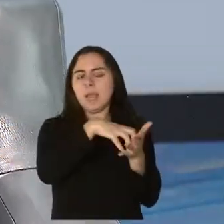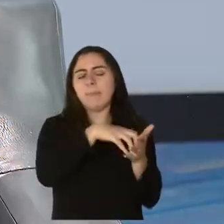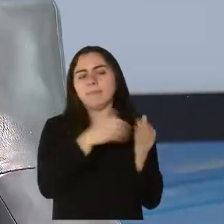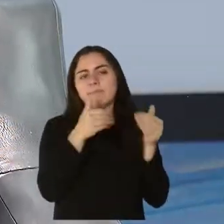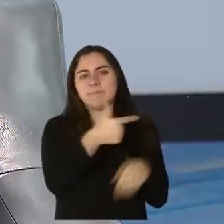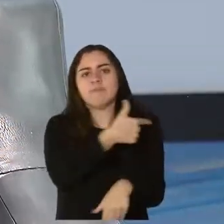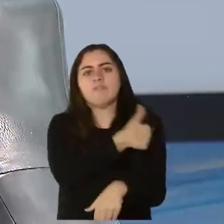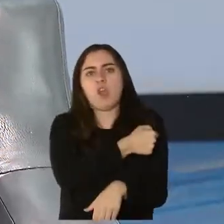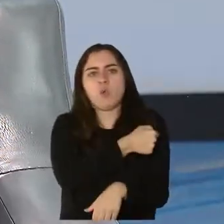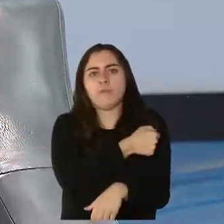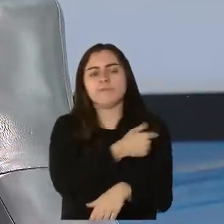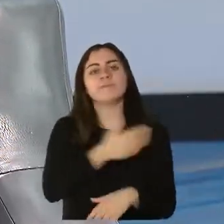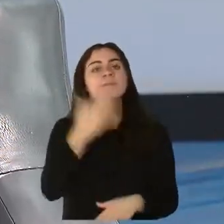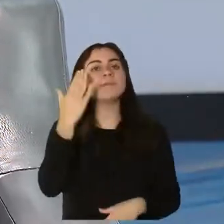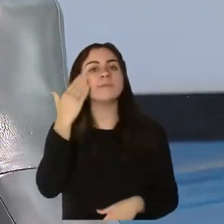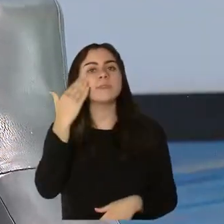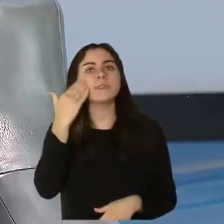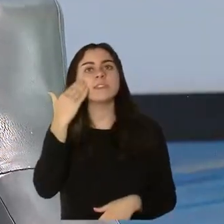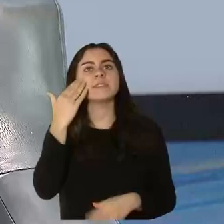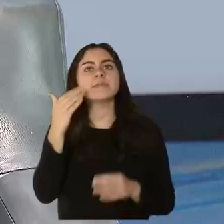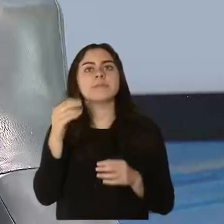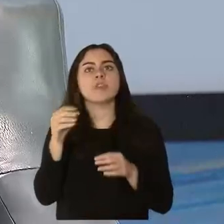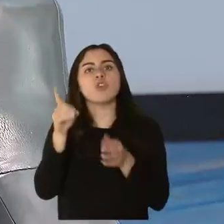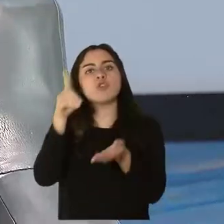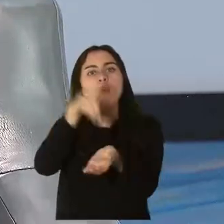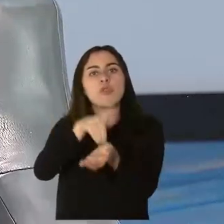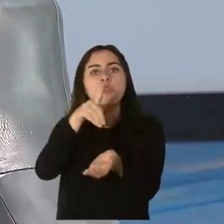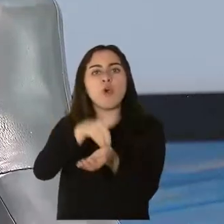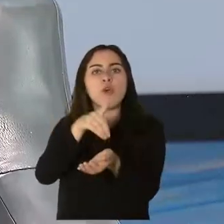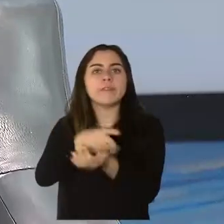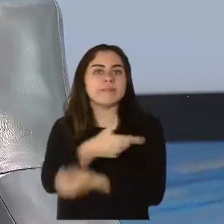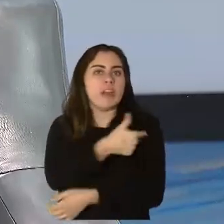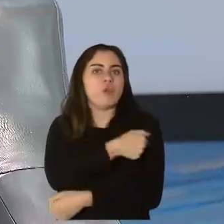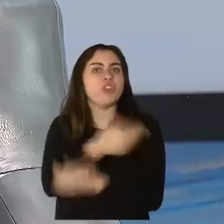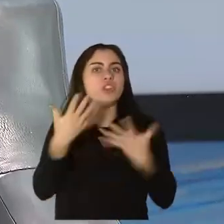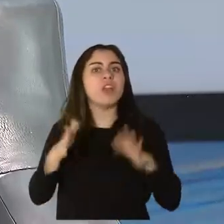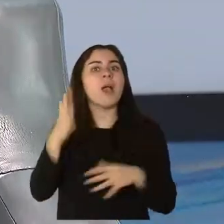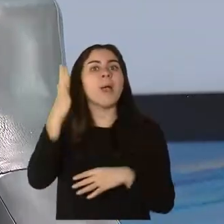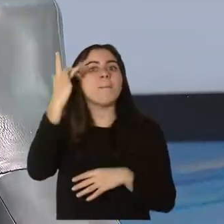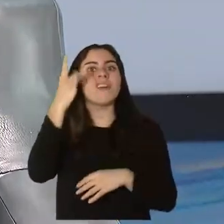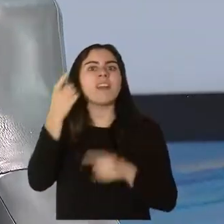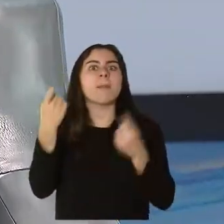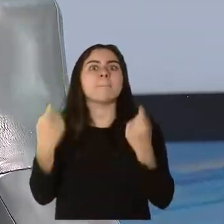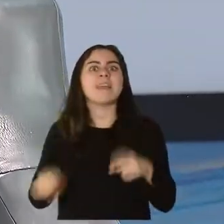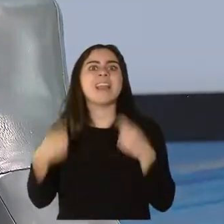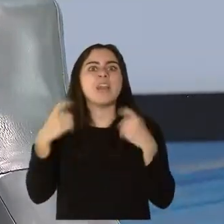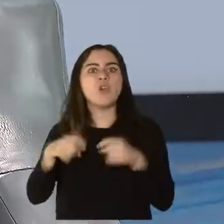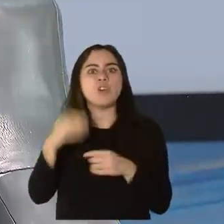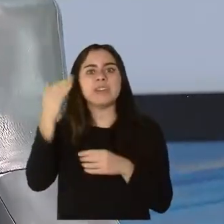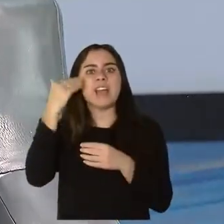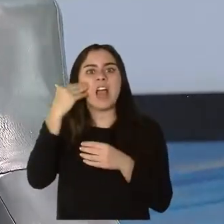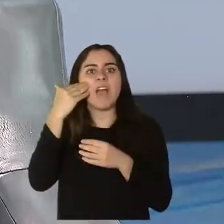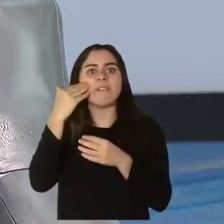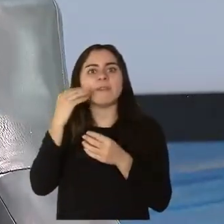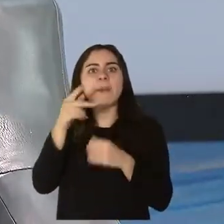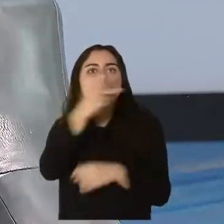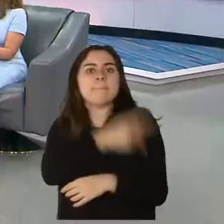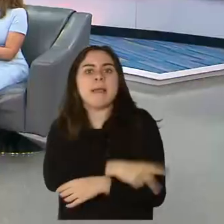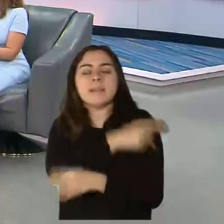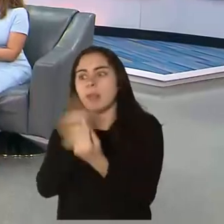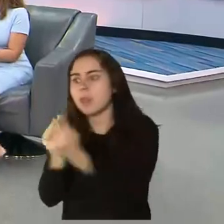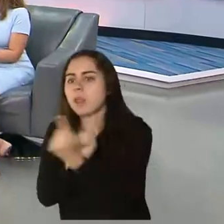Ejemplo, sabes que vacunamos los profesionales de la salud por el riesgo de exposición, sabes que estamos moviéndonos con los